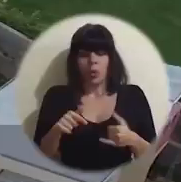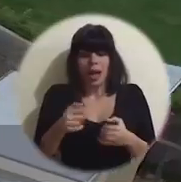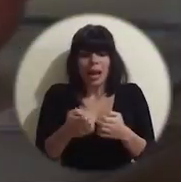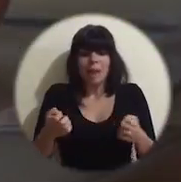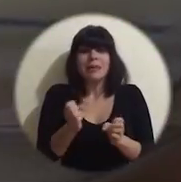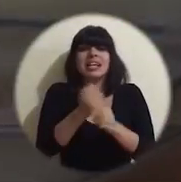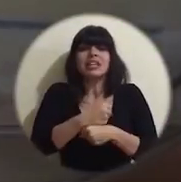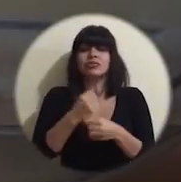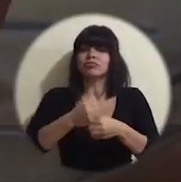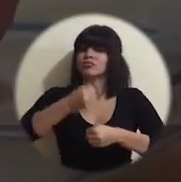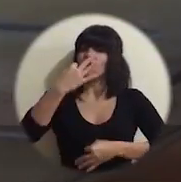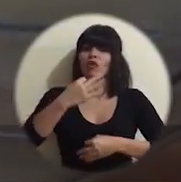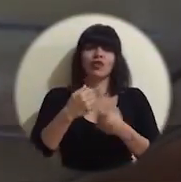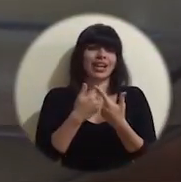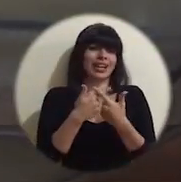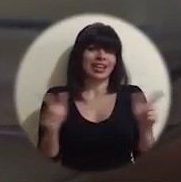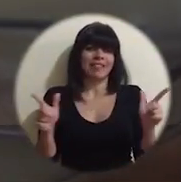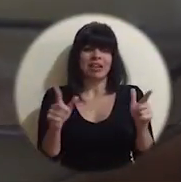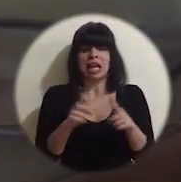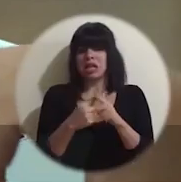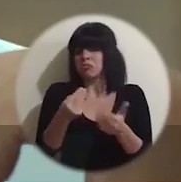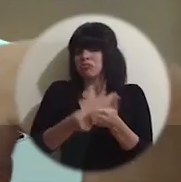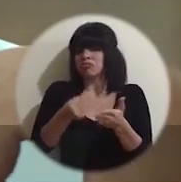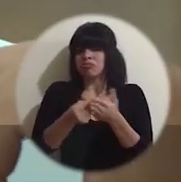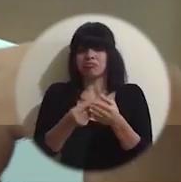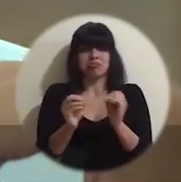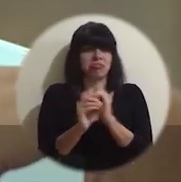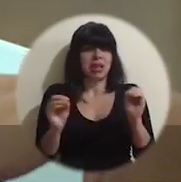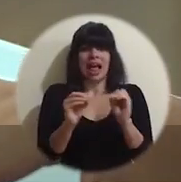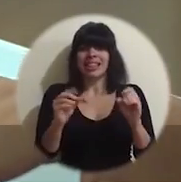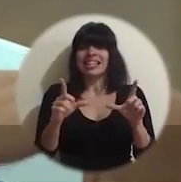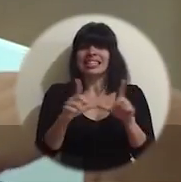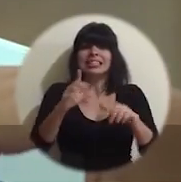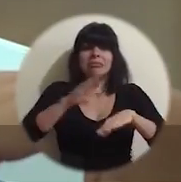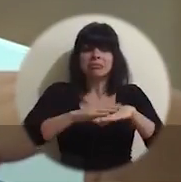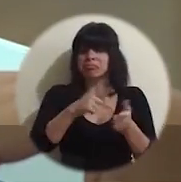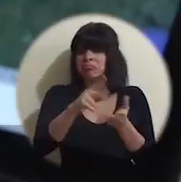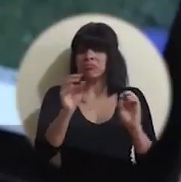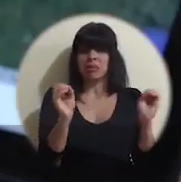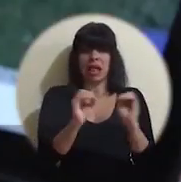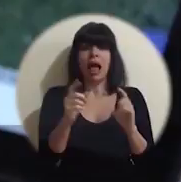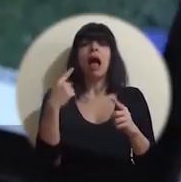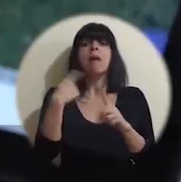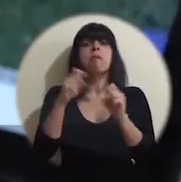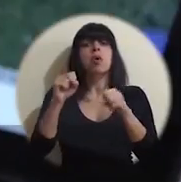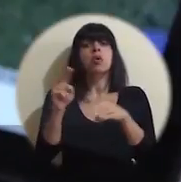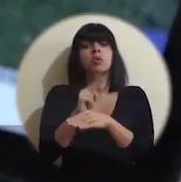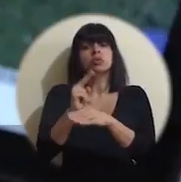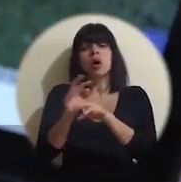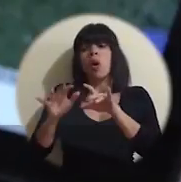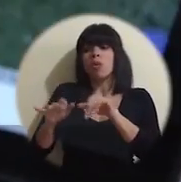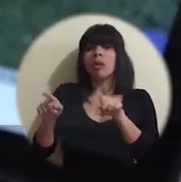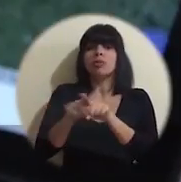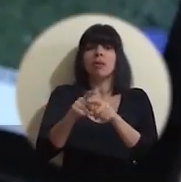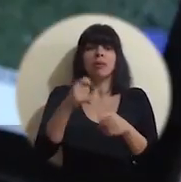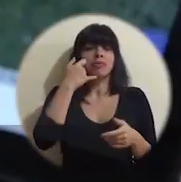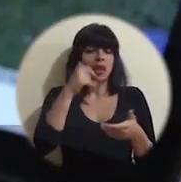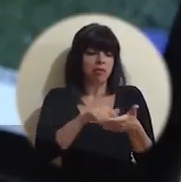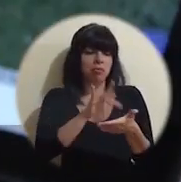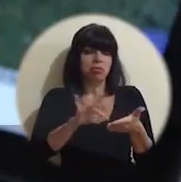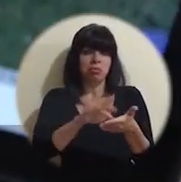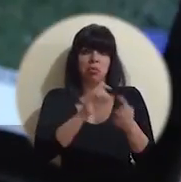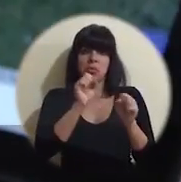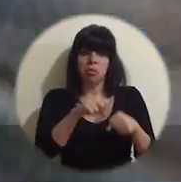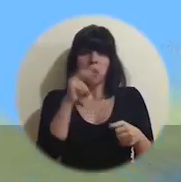desarrolló con software libre, por lo cual no tiene costos de licenciamiento. Además, puede utilizarse en computadoras y dispositivos móviles.